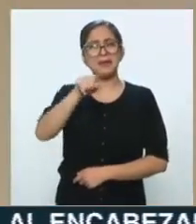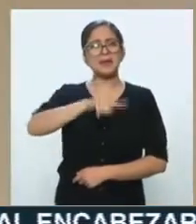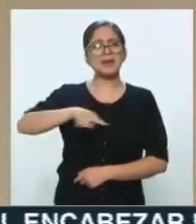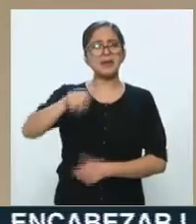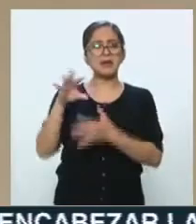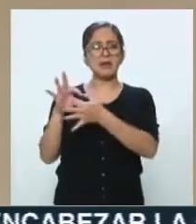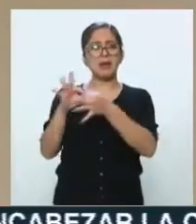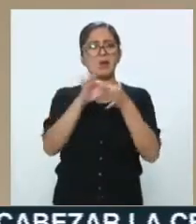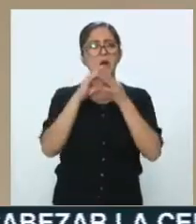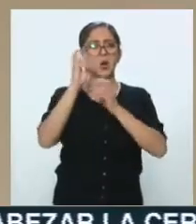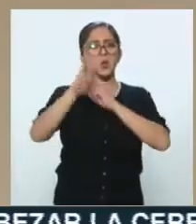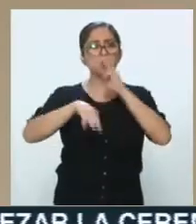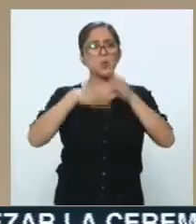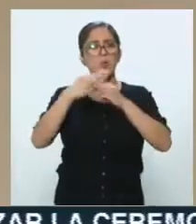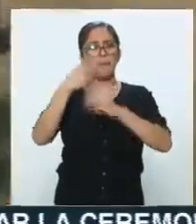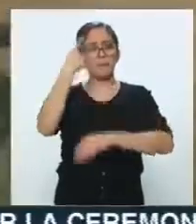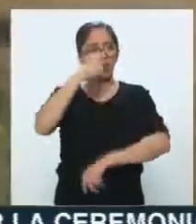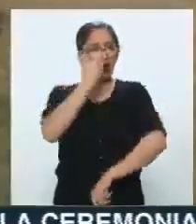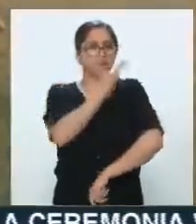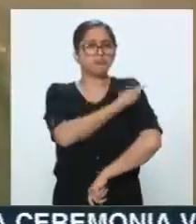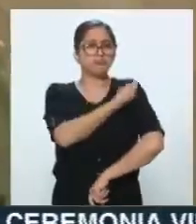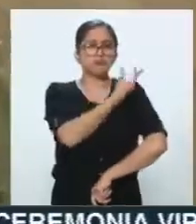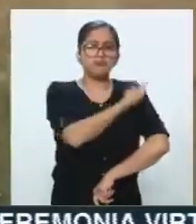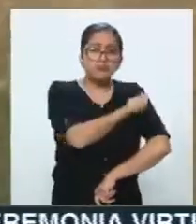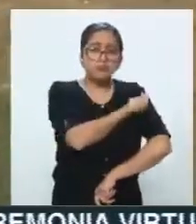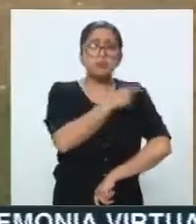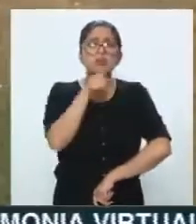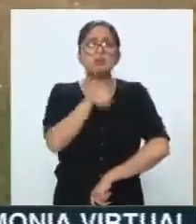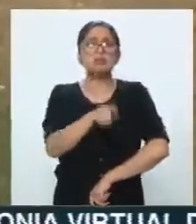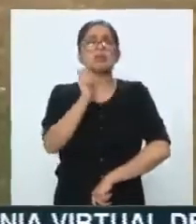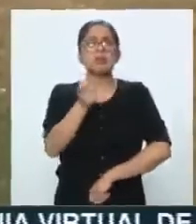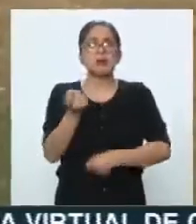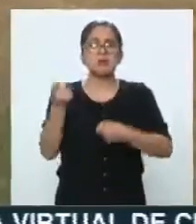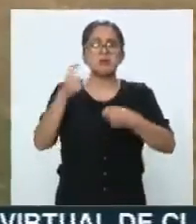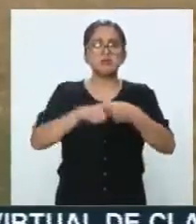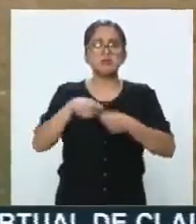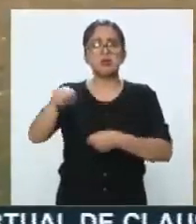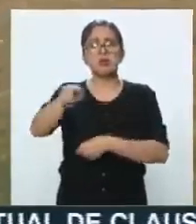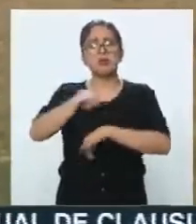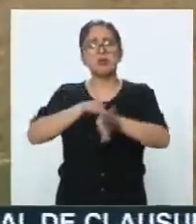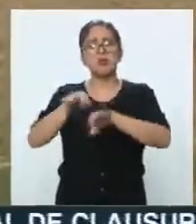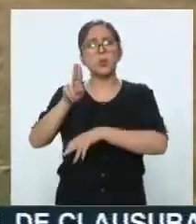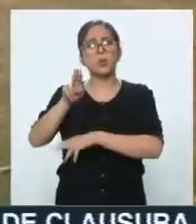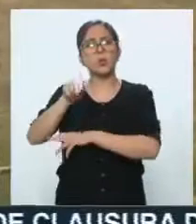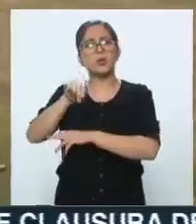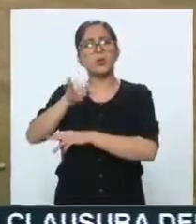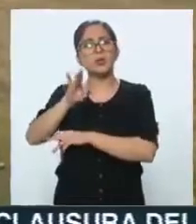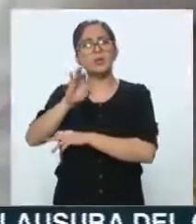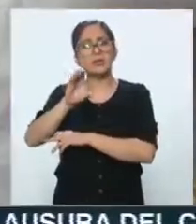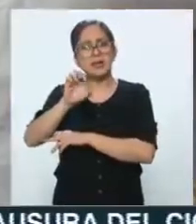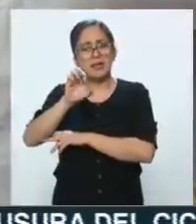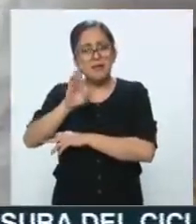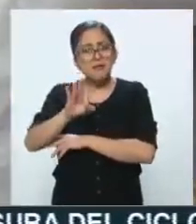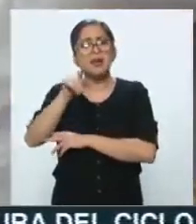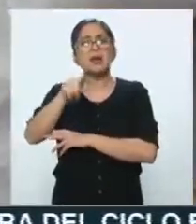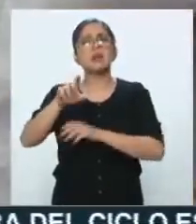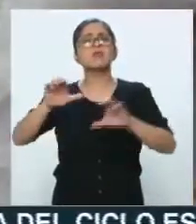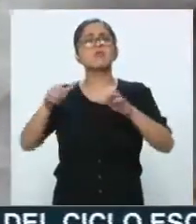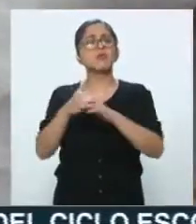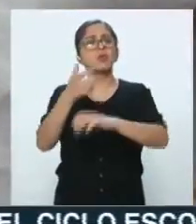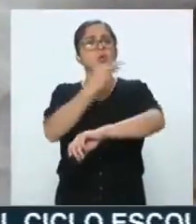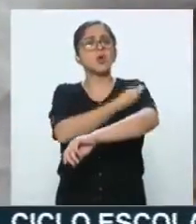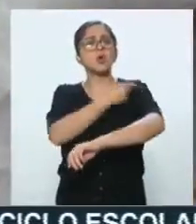las Vacunas y la Inmunización, instancia vinculada a UNICEF, discutió la implementación del COVAX,